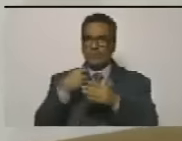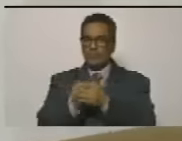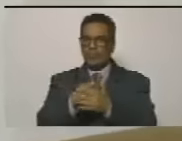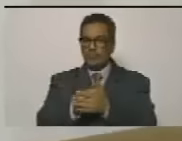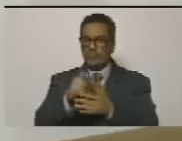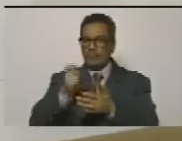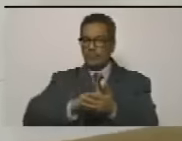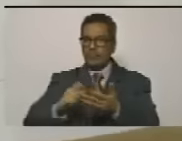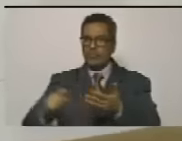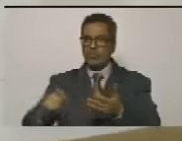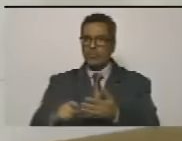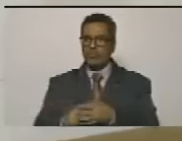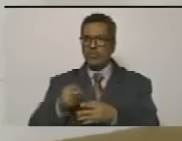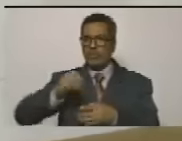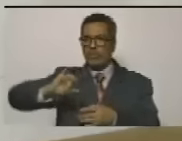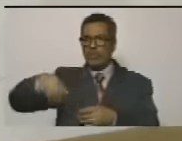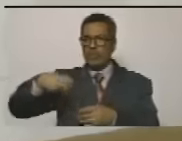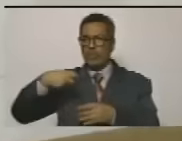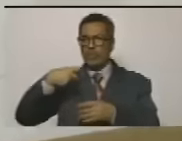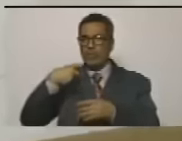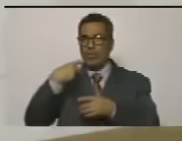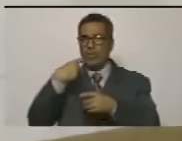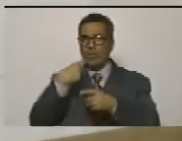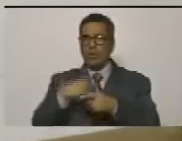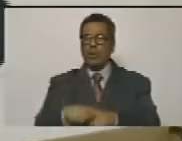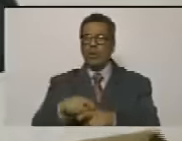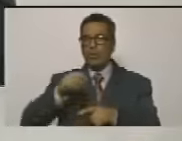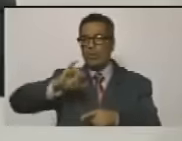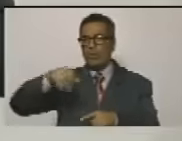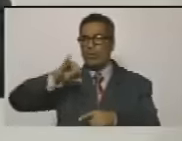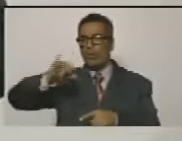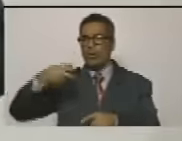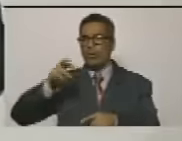firma Juan Guaidó JJ Rendón